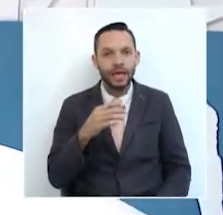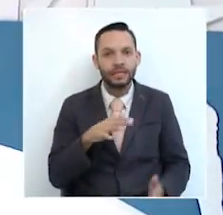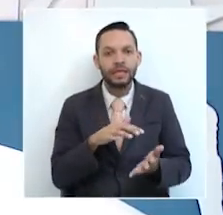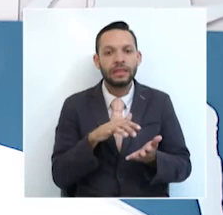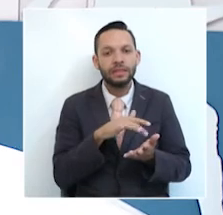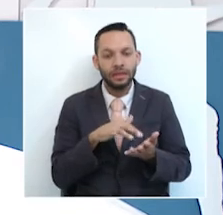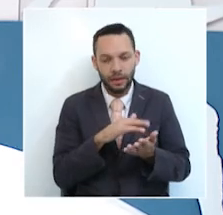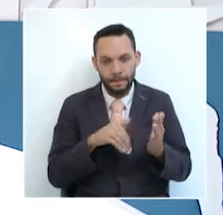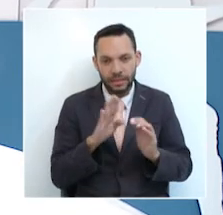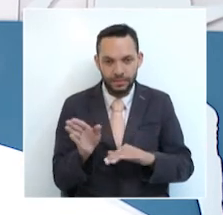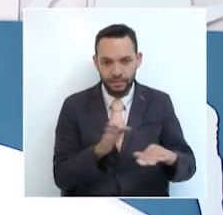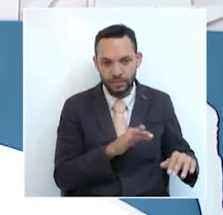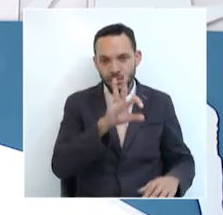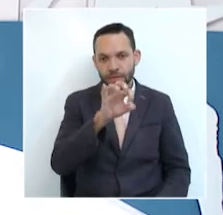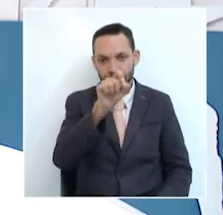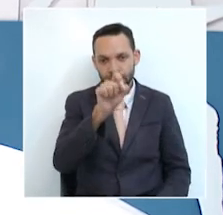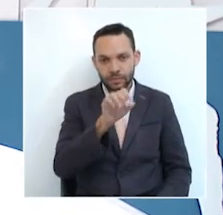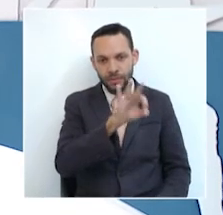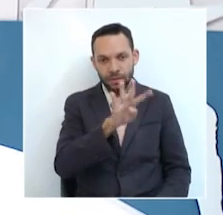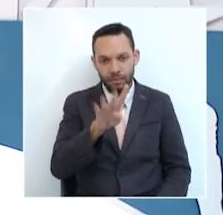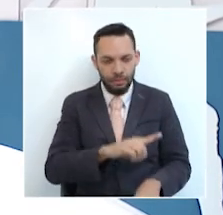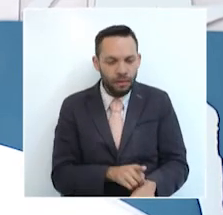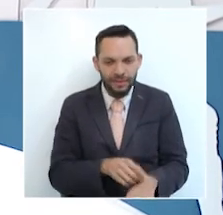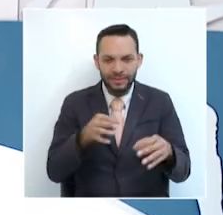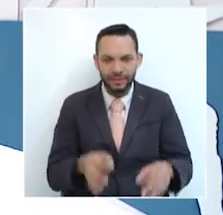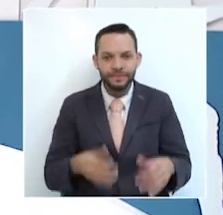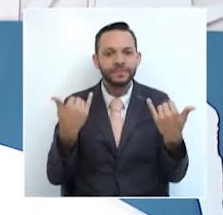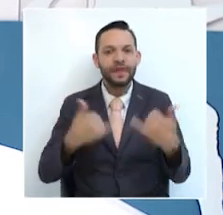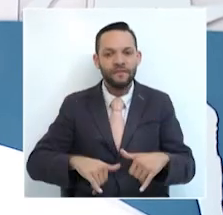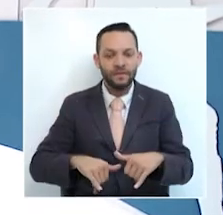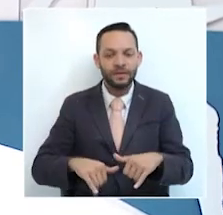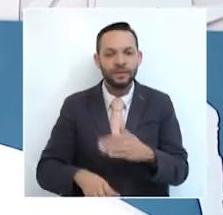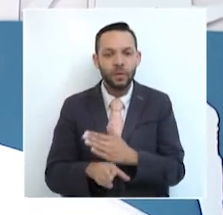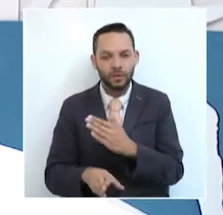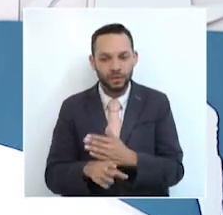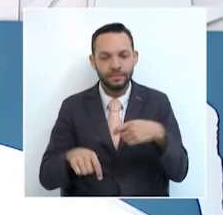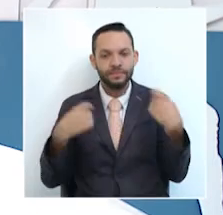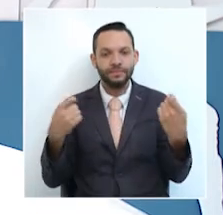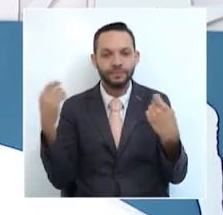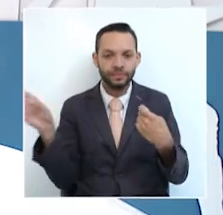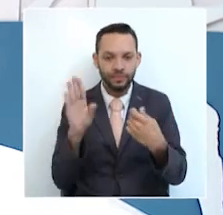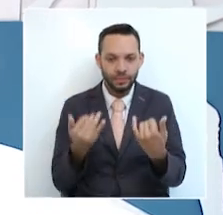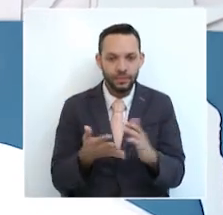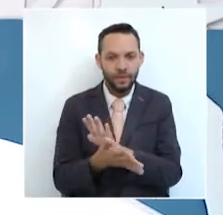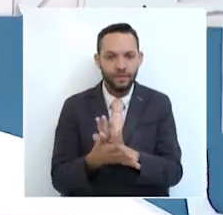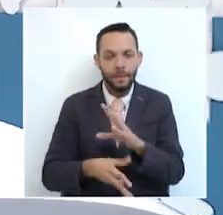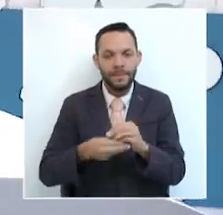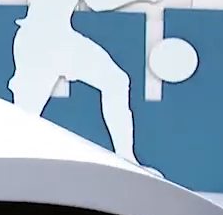8.34 minutos, hasta aquí la información deportiva en Telecafé Noticias, pausa comercial y ya regresamos con mucho más para todos ustedes.